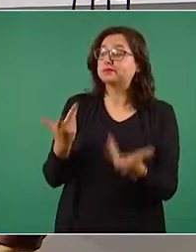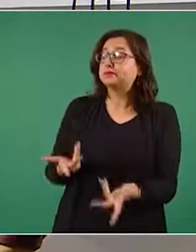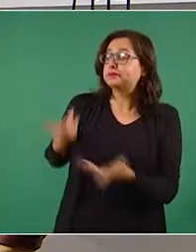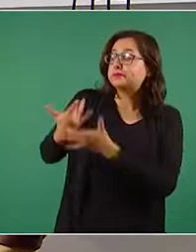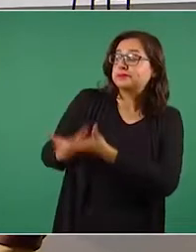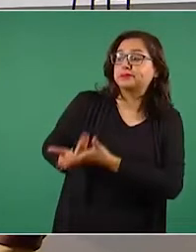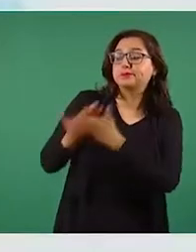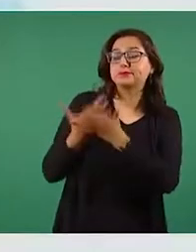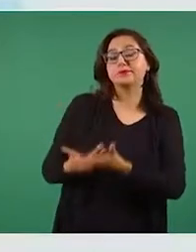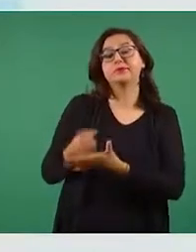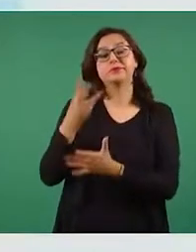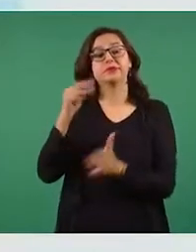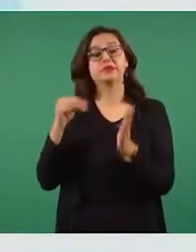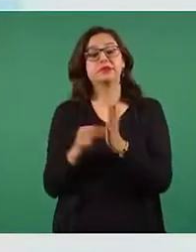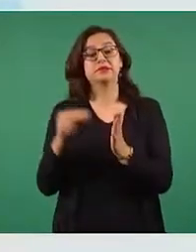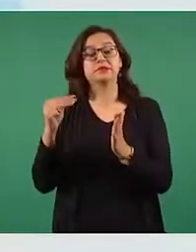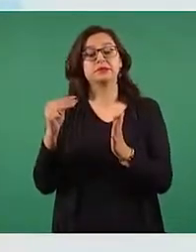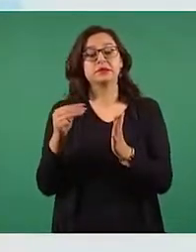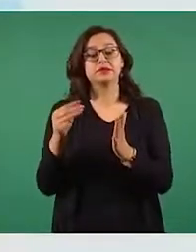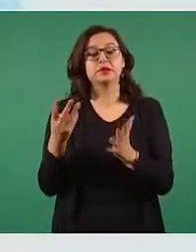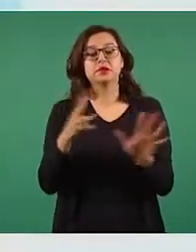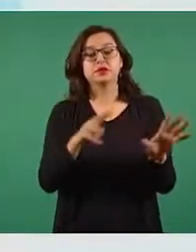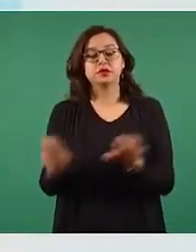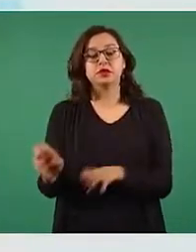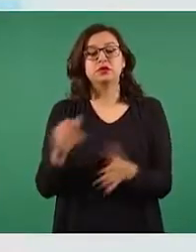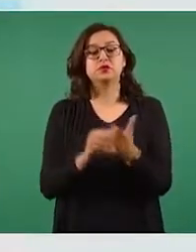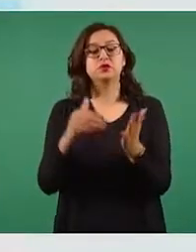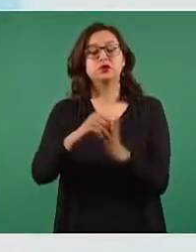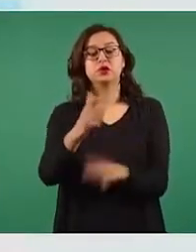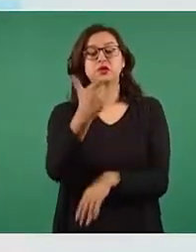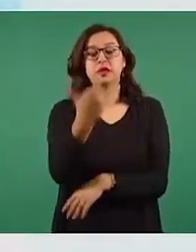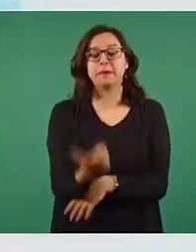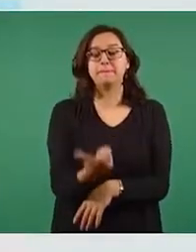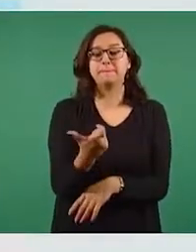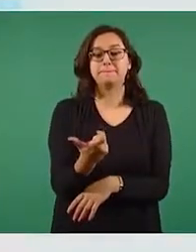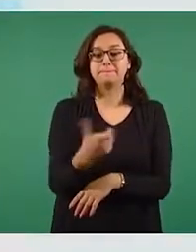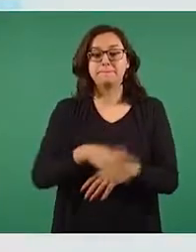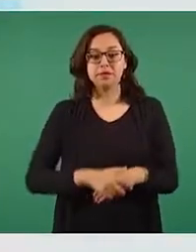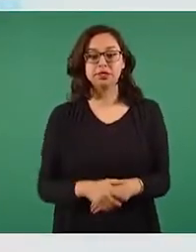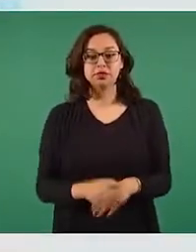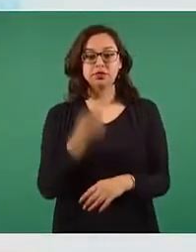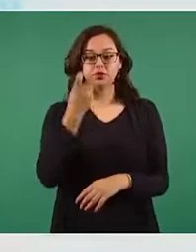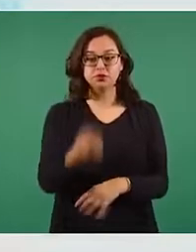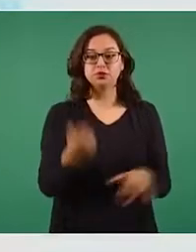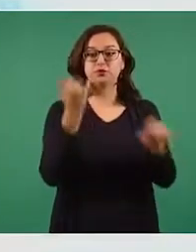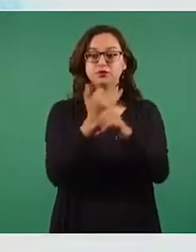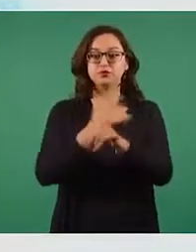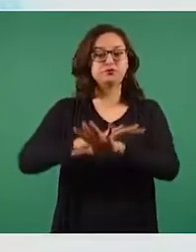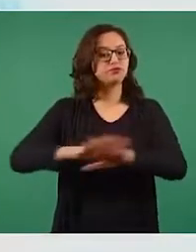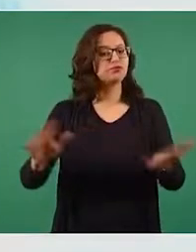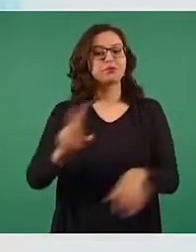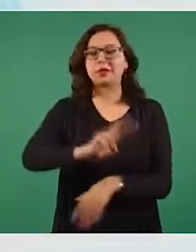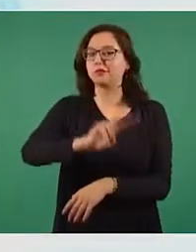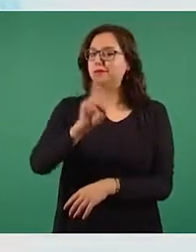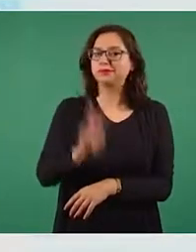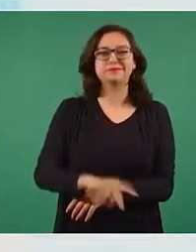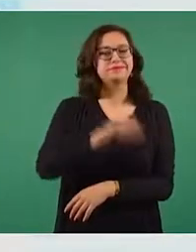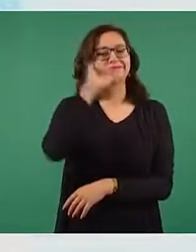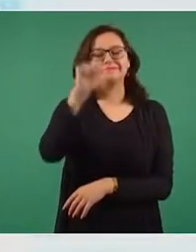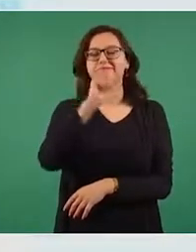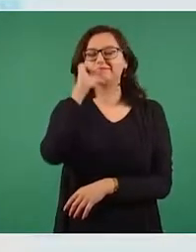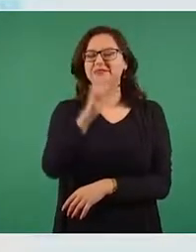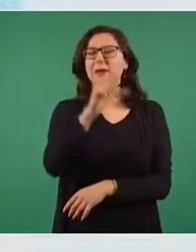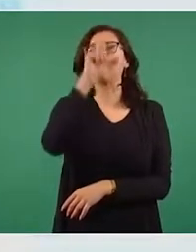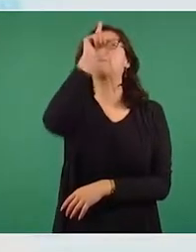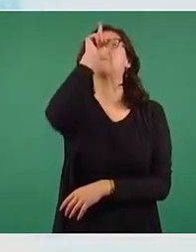ascenderían a tres mil 909 millones de pesos. Esta información es completamente falsa. El